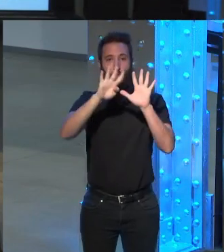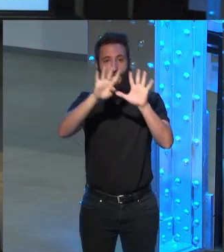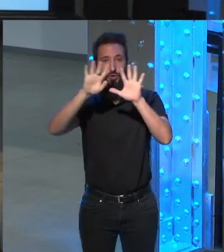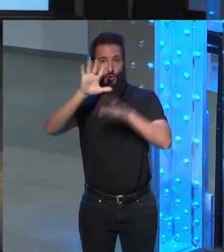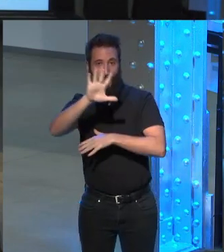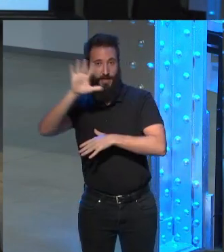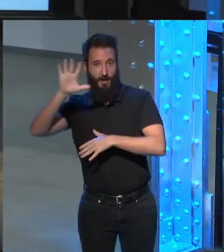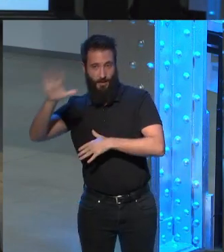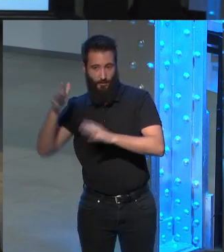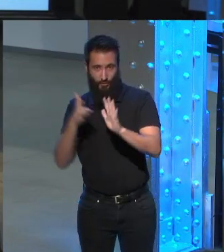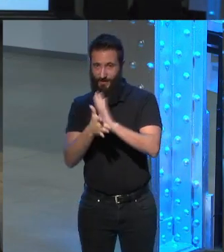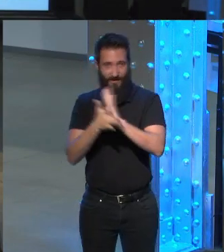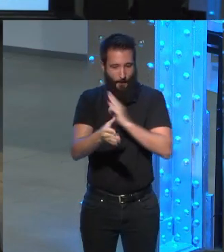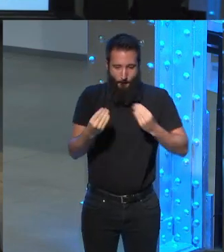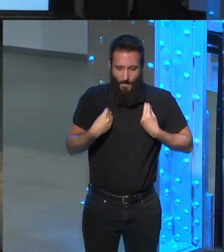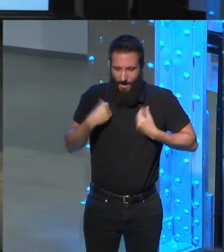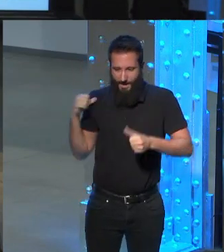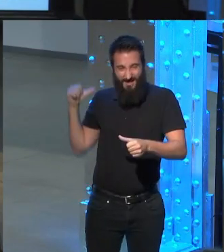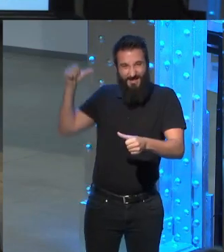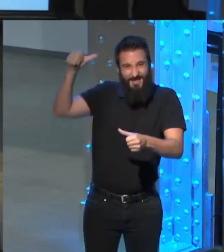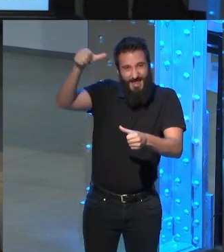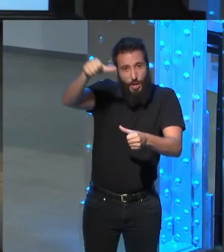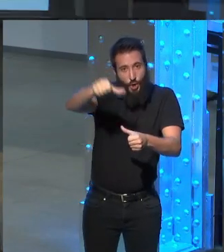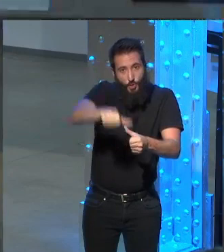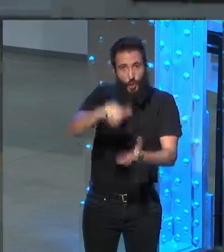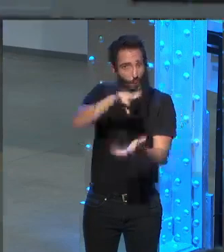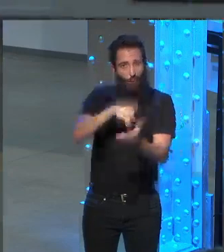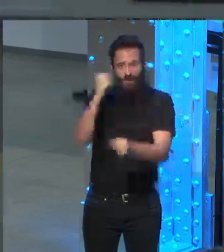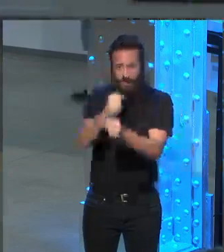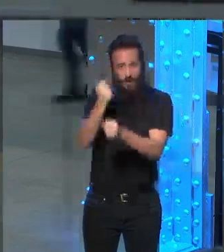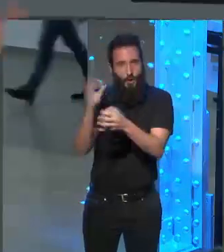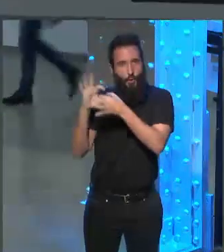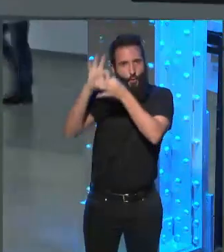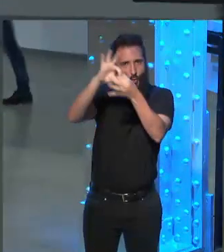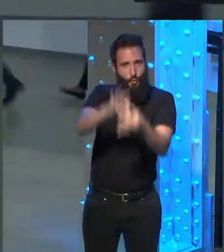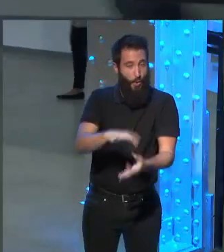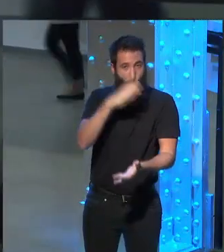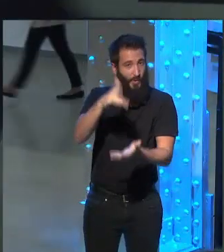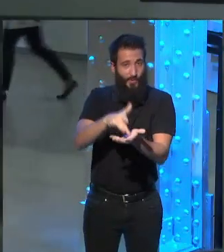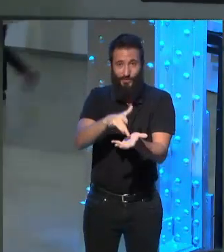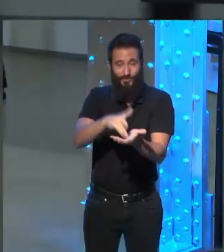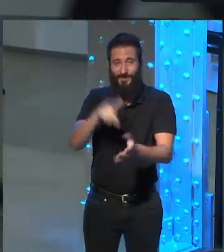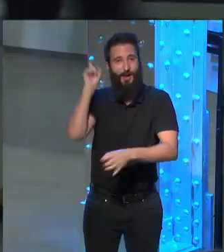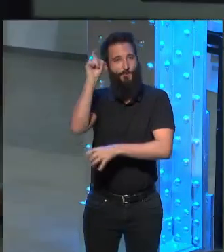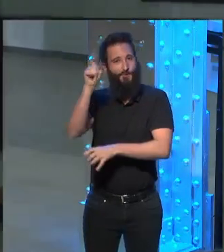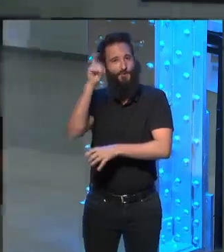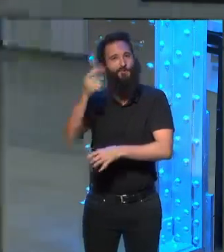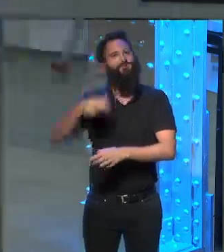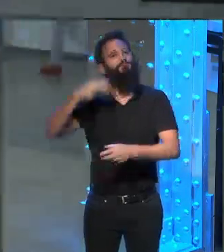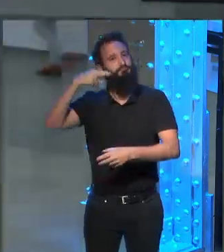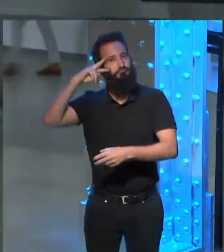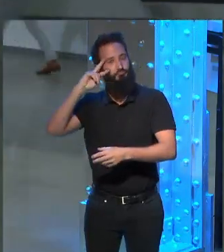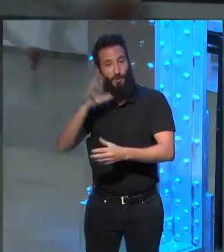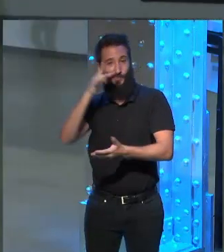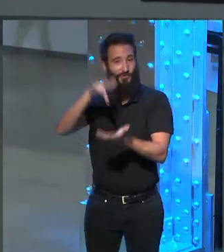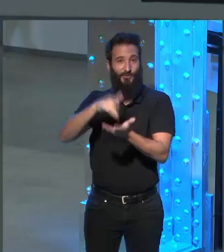es decir, toda una vida ejerciendo un oficio. De su labor como profesor han salido varios